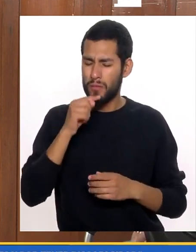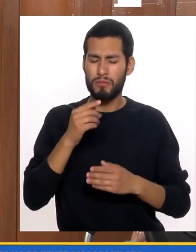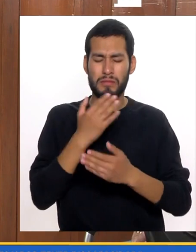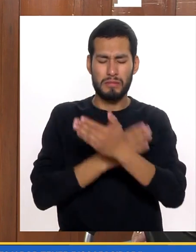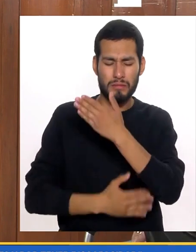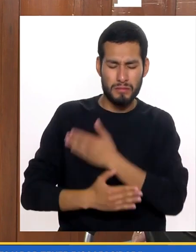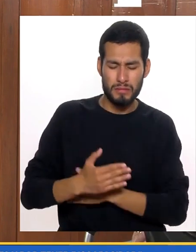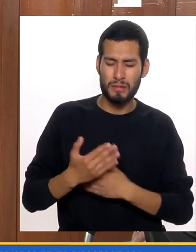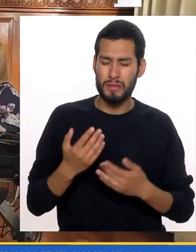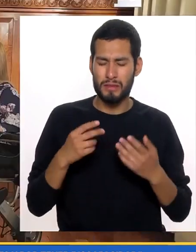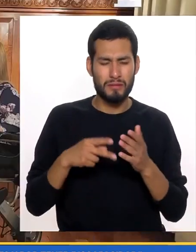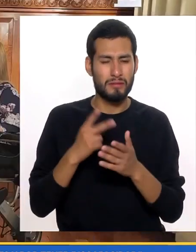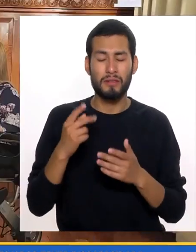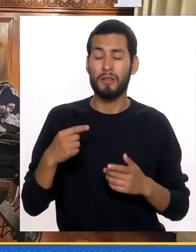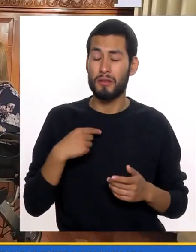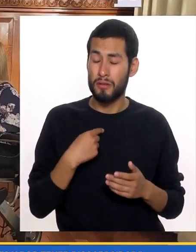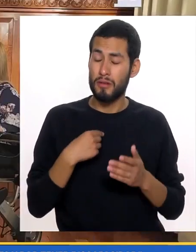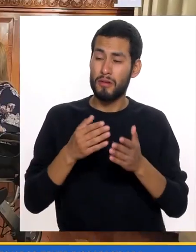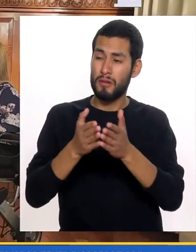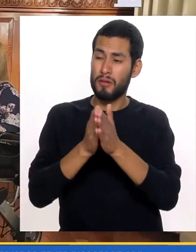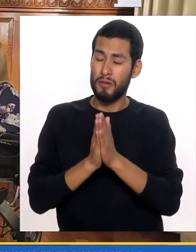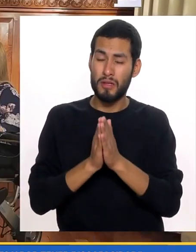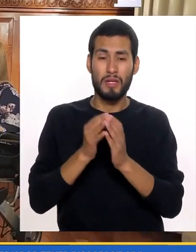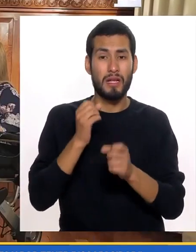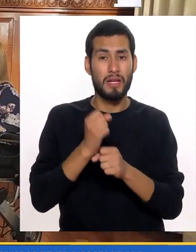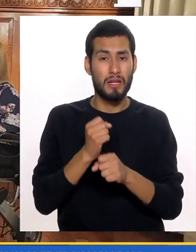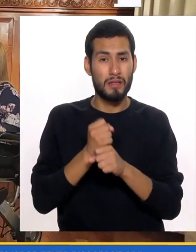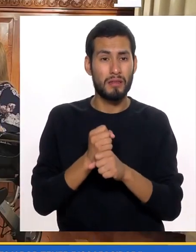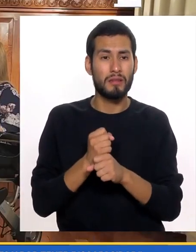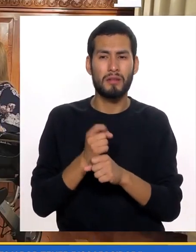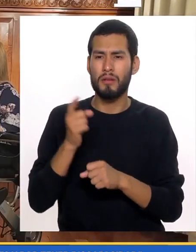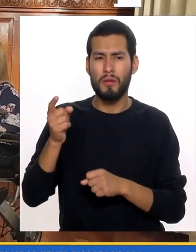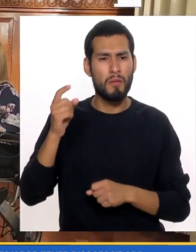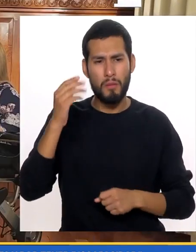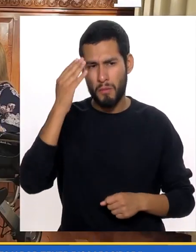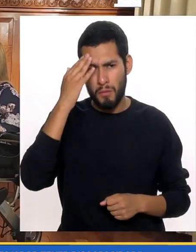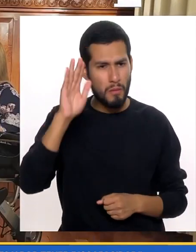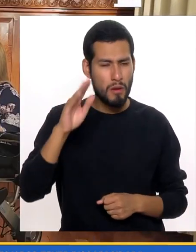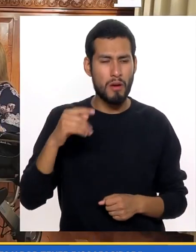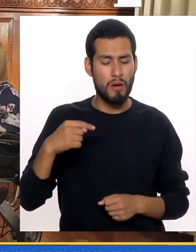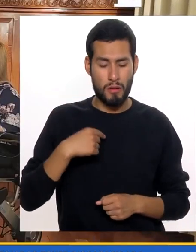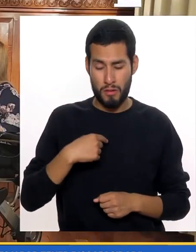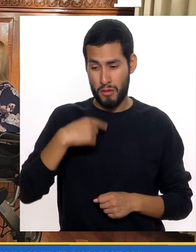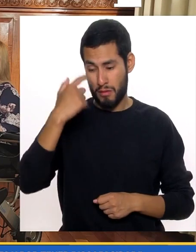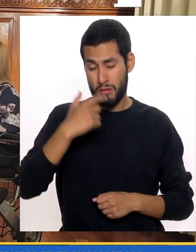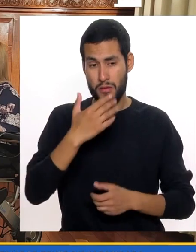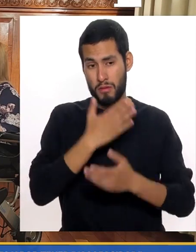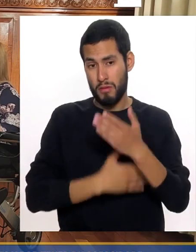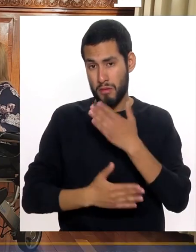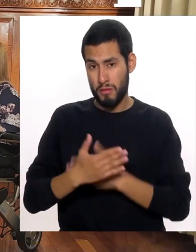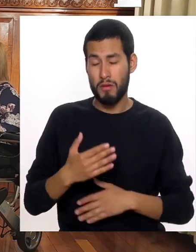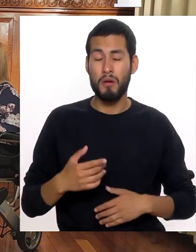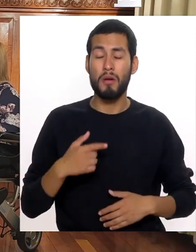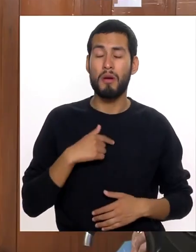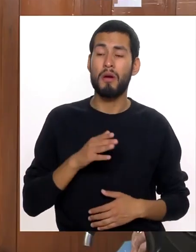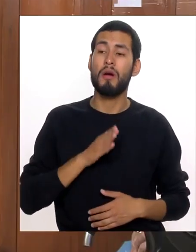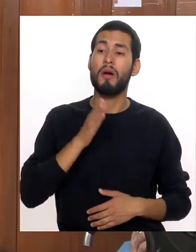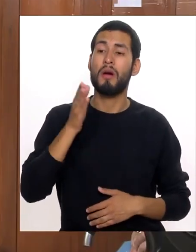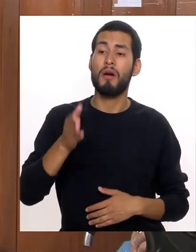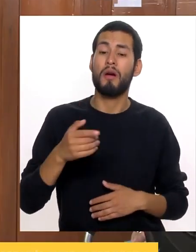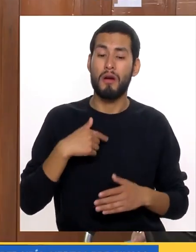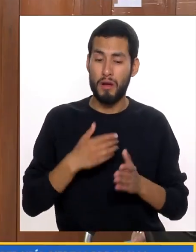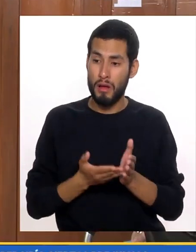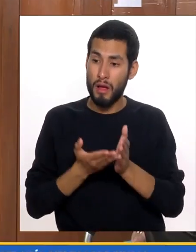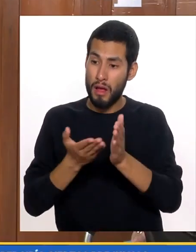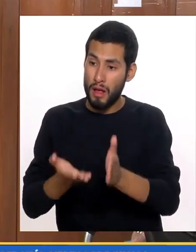tener Una discapacidad Cuando yo solicitaba Un trabajo Y ellos no sabían Pues que yo era Con discapacidad De repente